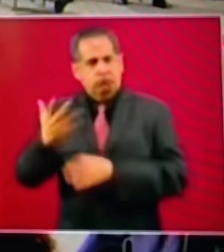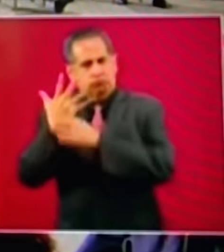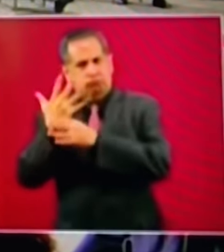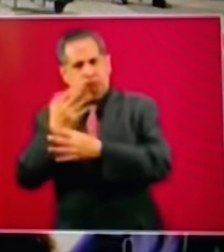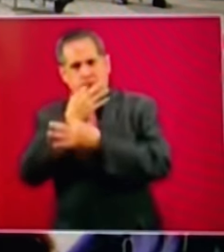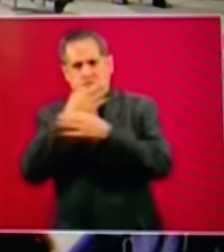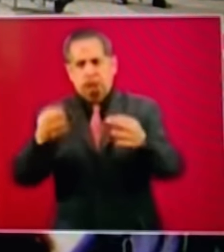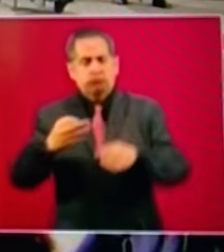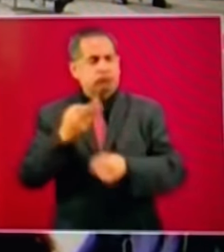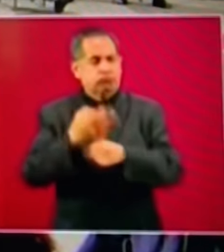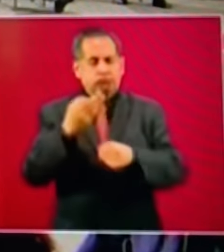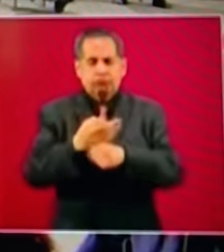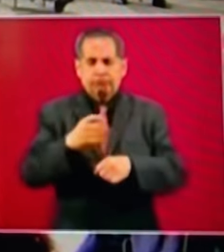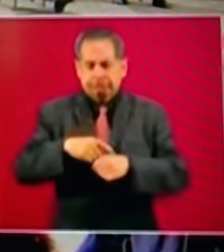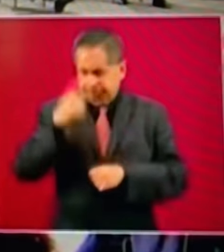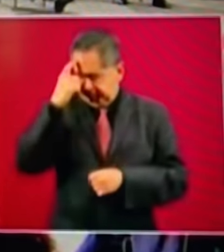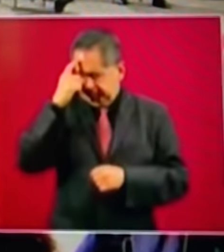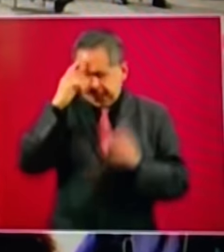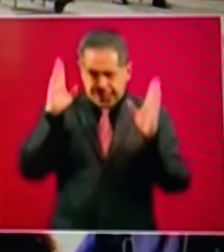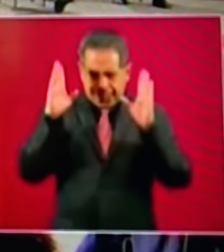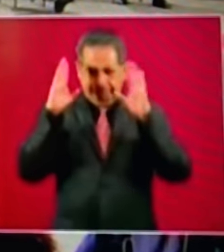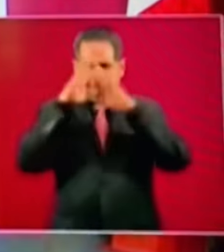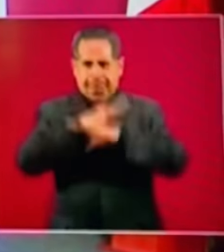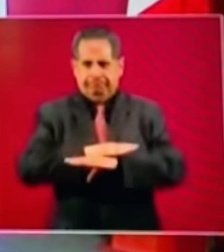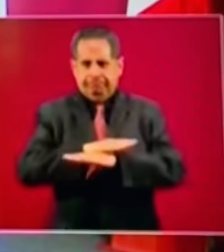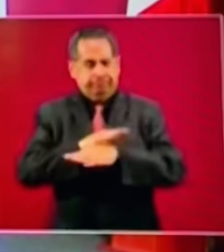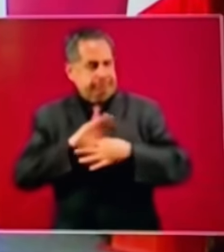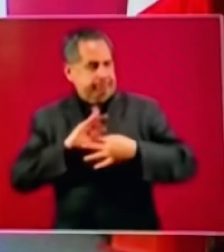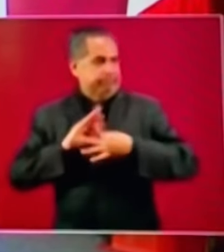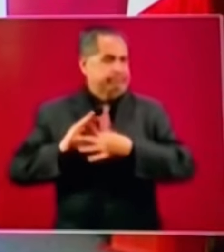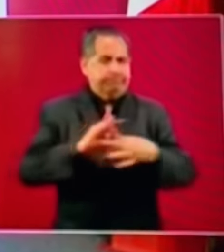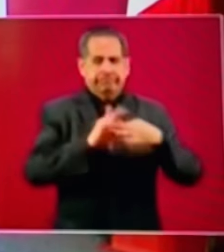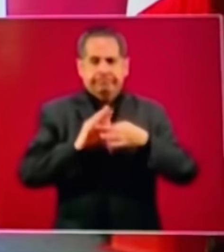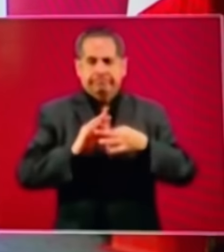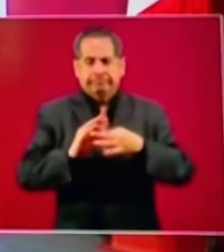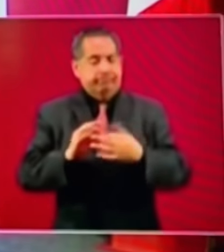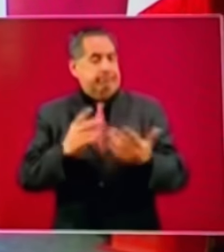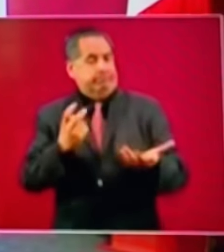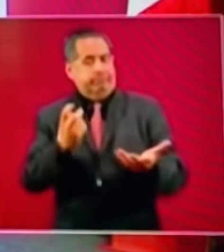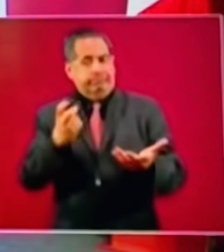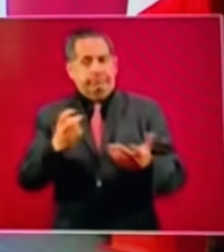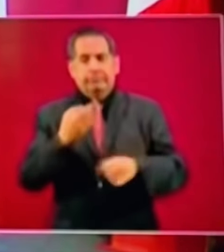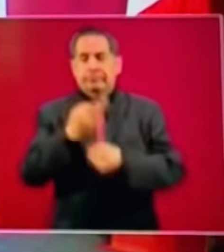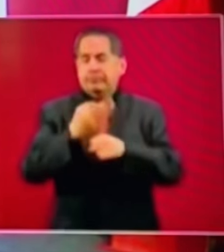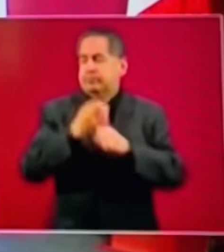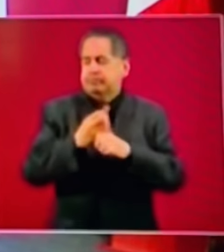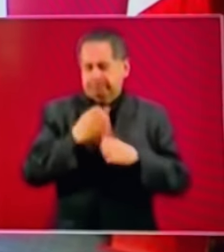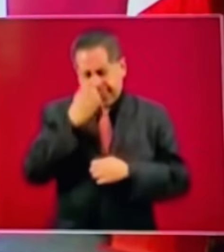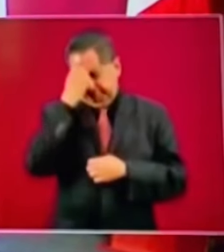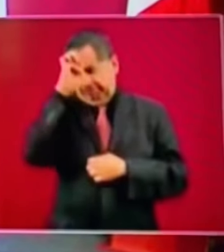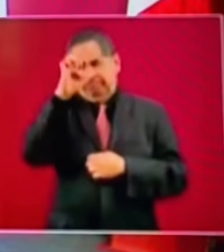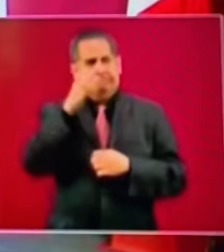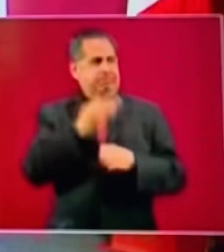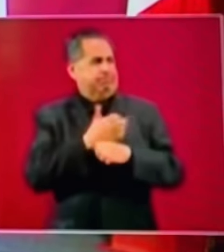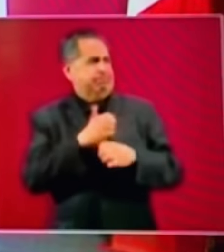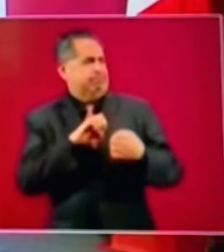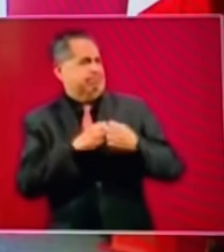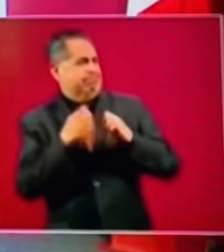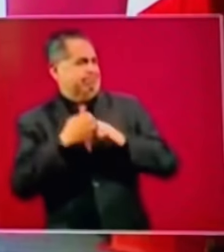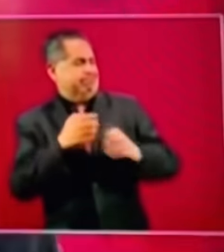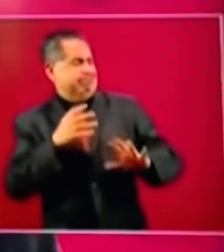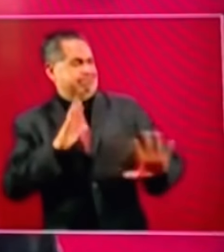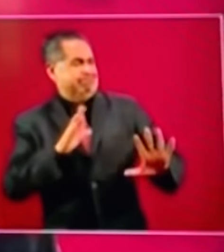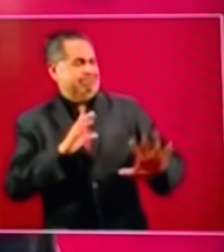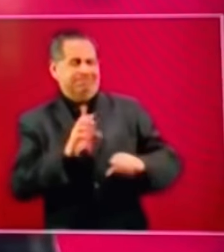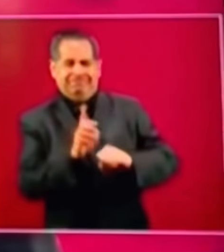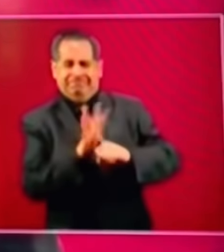es tiempo de reconciliación qué mejor momento qué la adversidad de un extraño enemigo como el